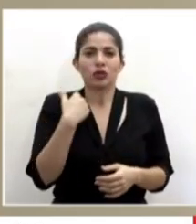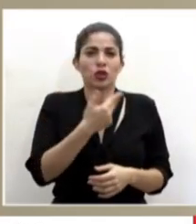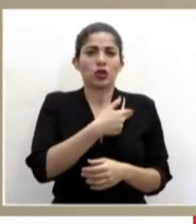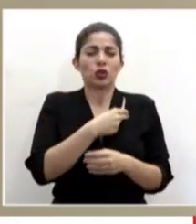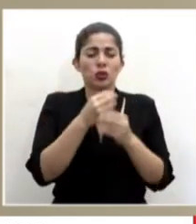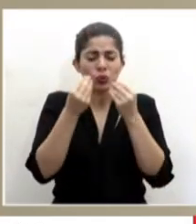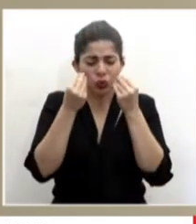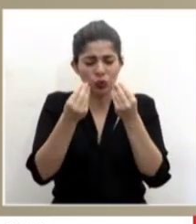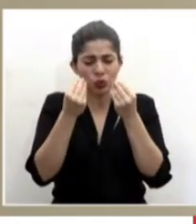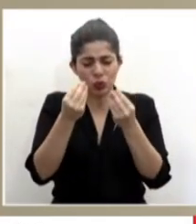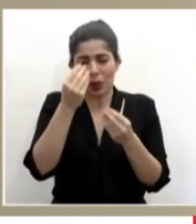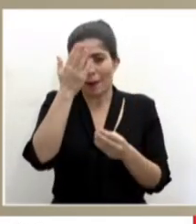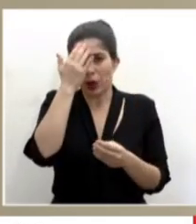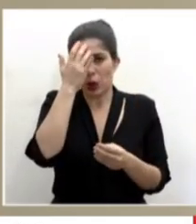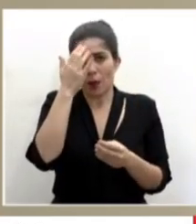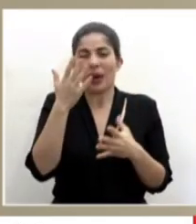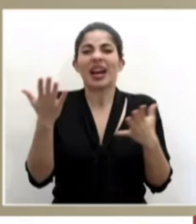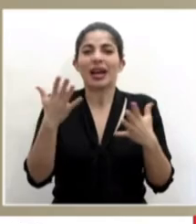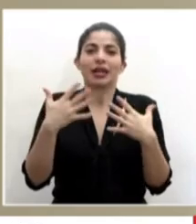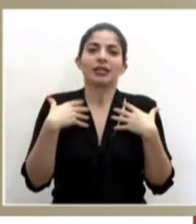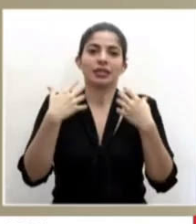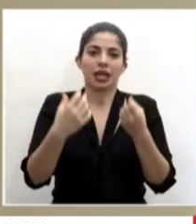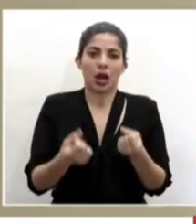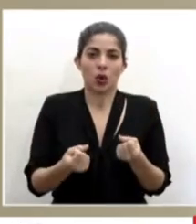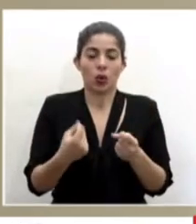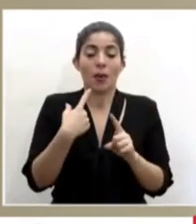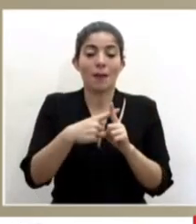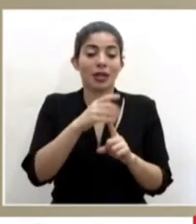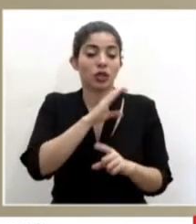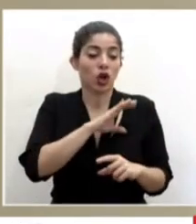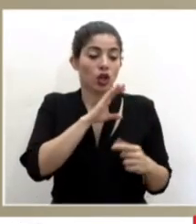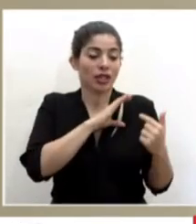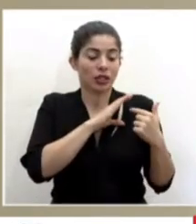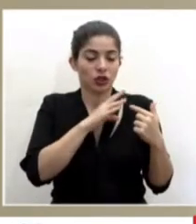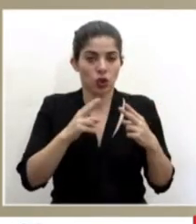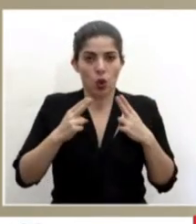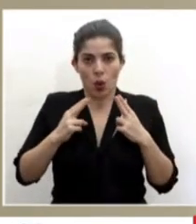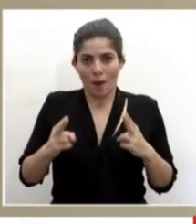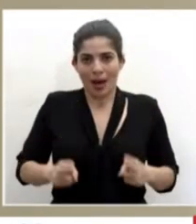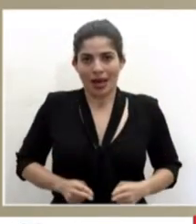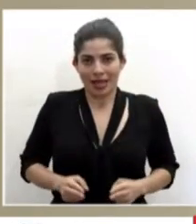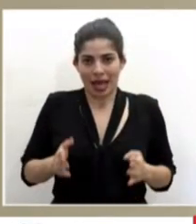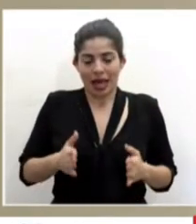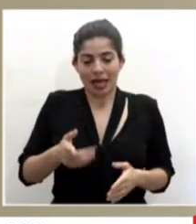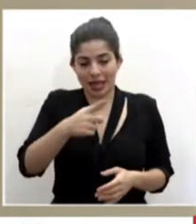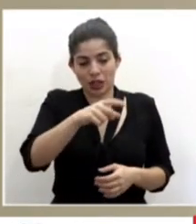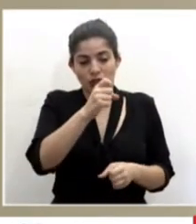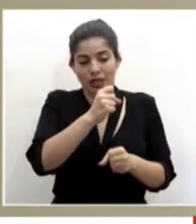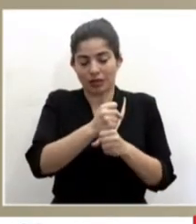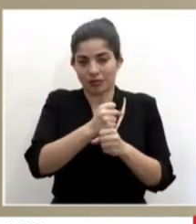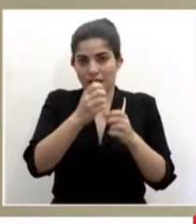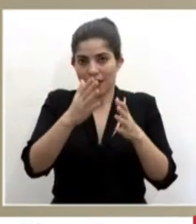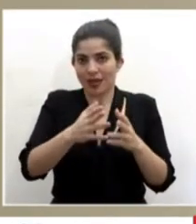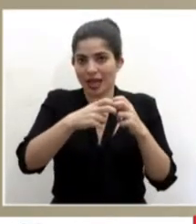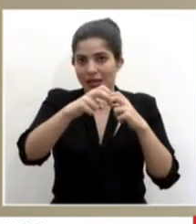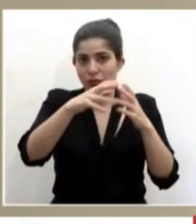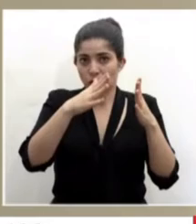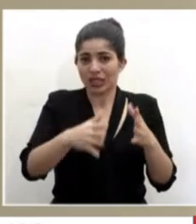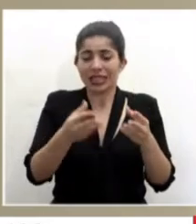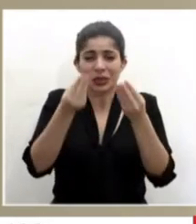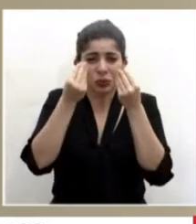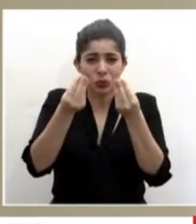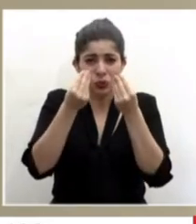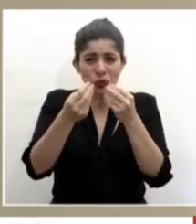preocupados por la salud y las condiciones humanitarias de estos transportistas. Hay cientos de